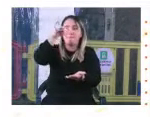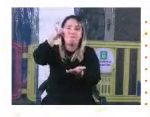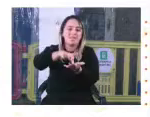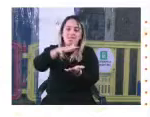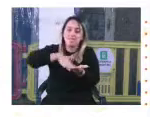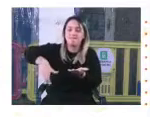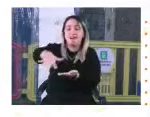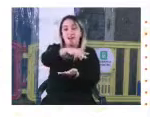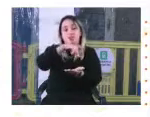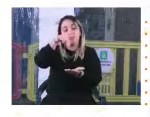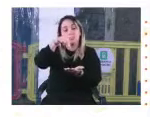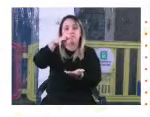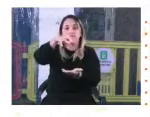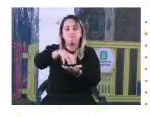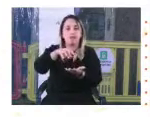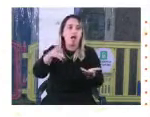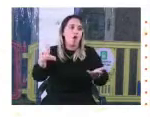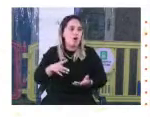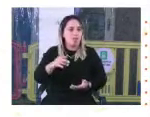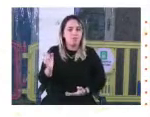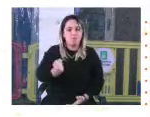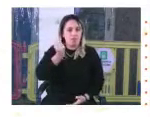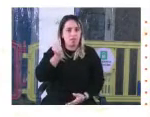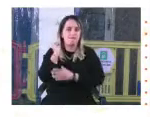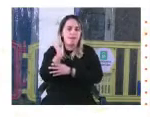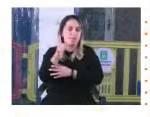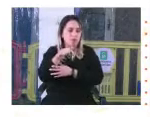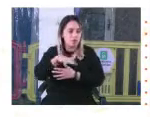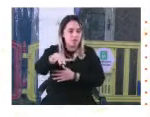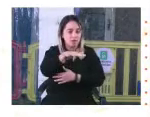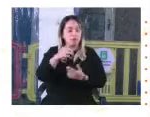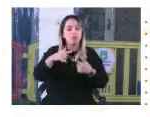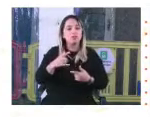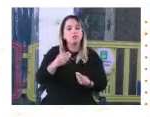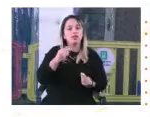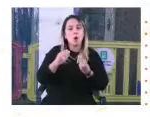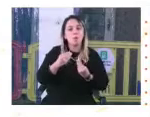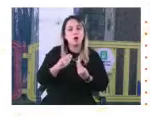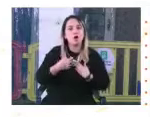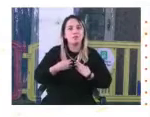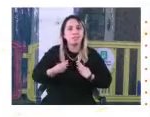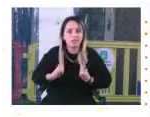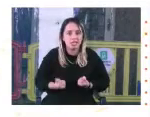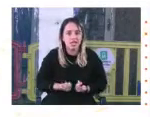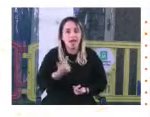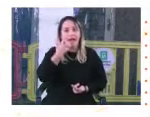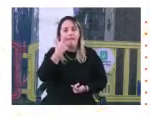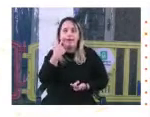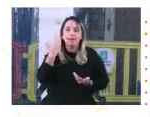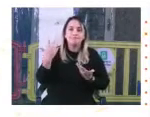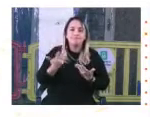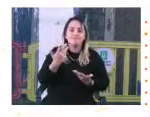barrio, que hoy además es muy populoso. ¿Cómo sentían, cómo padecieron el tener